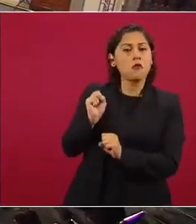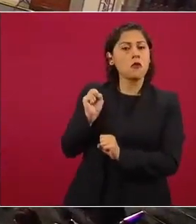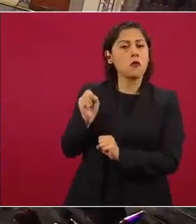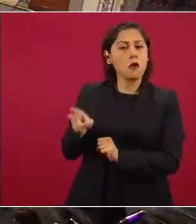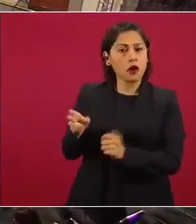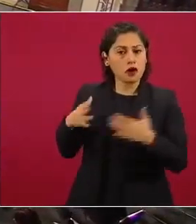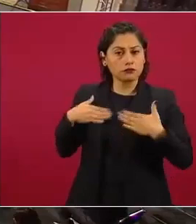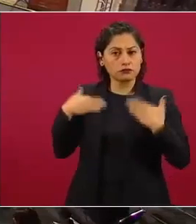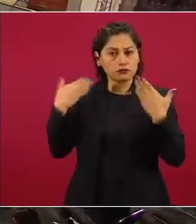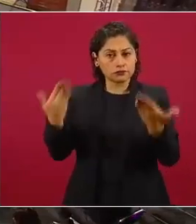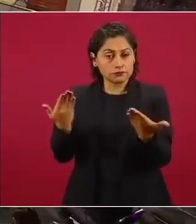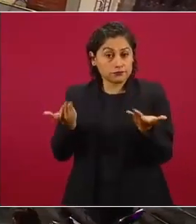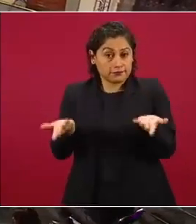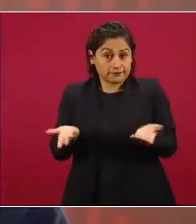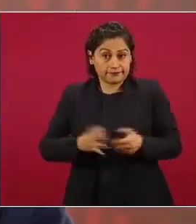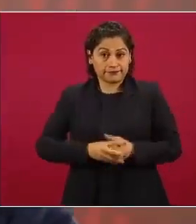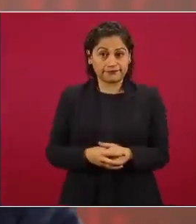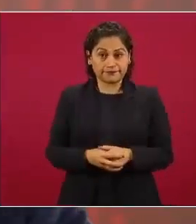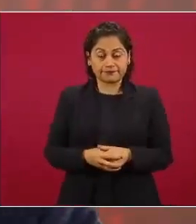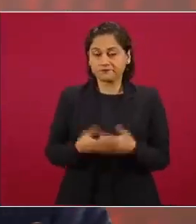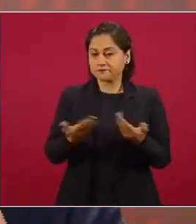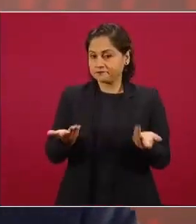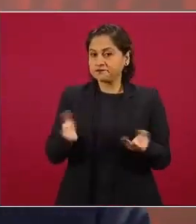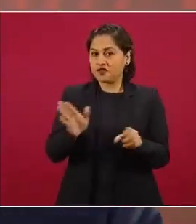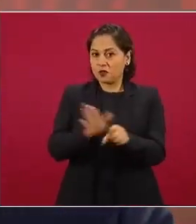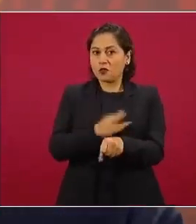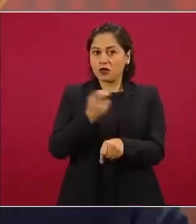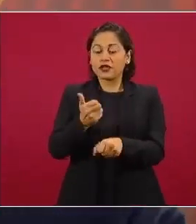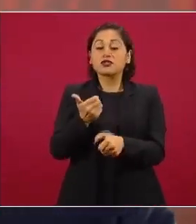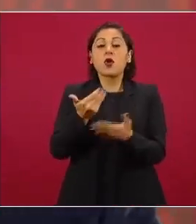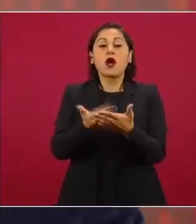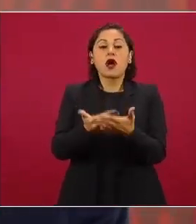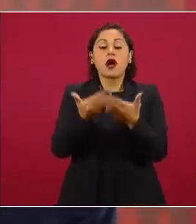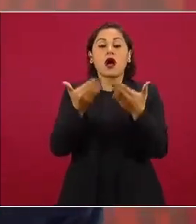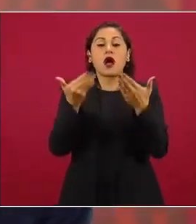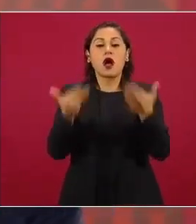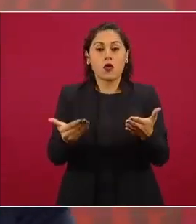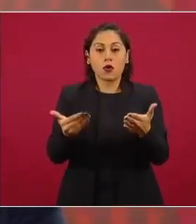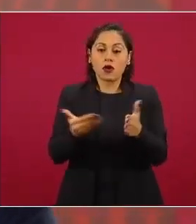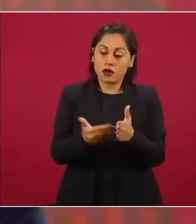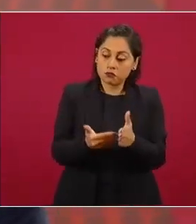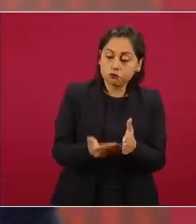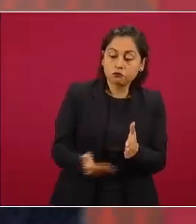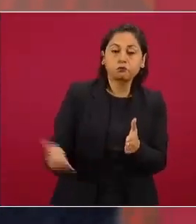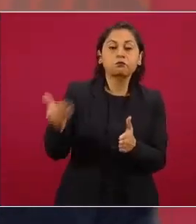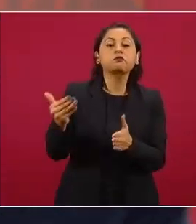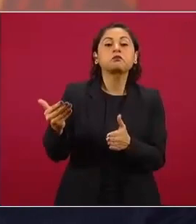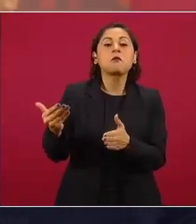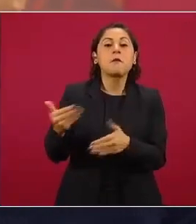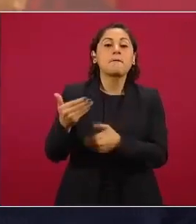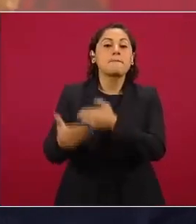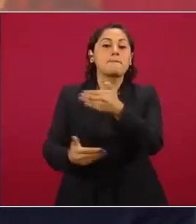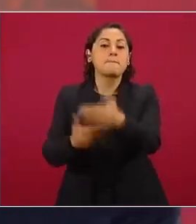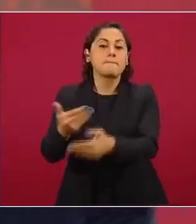hay que esperar a que la jueza